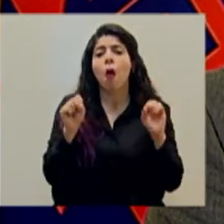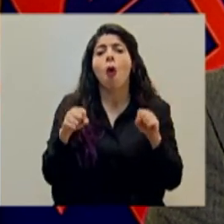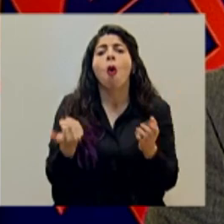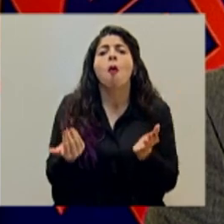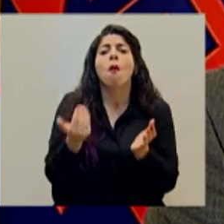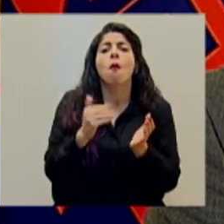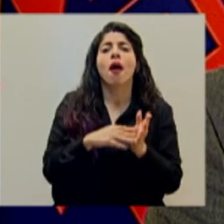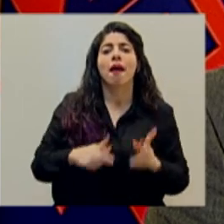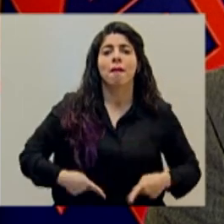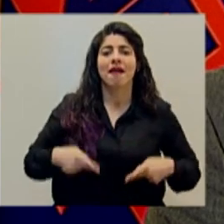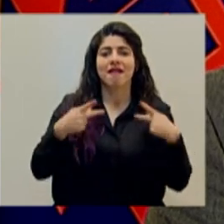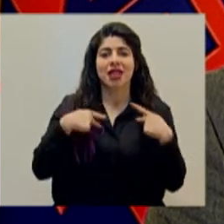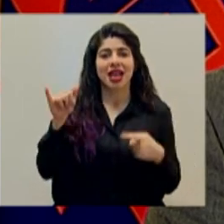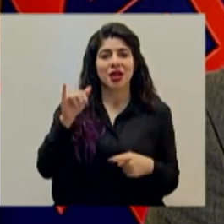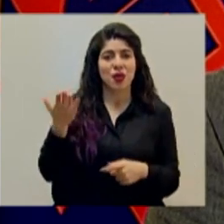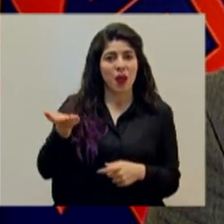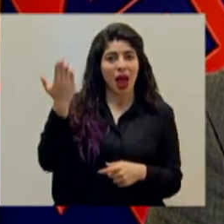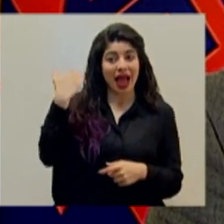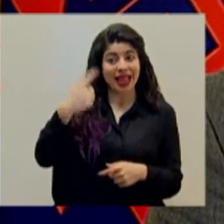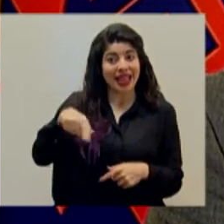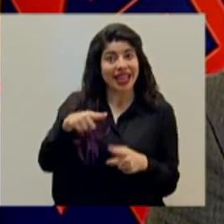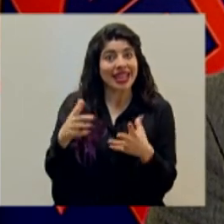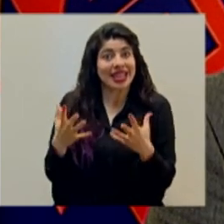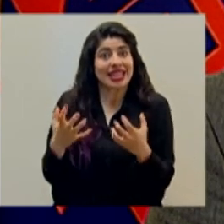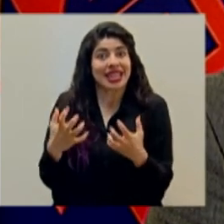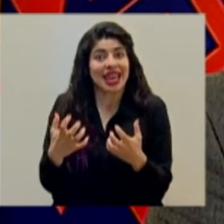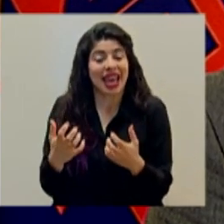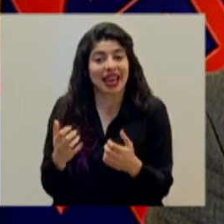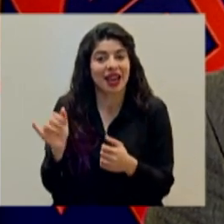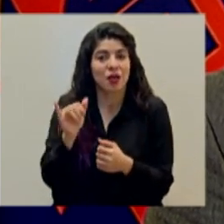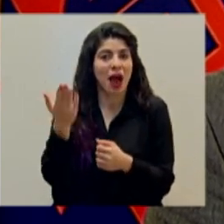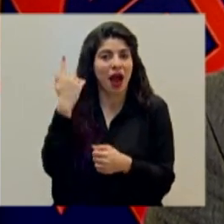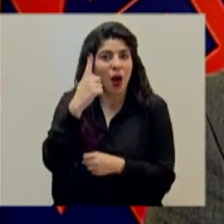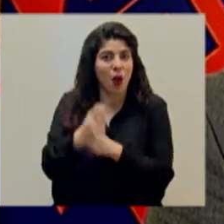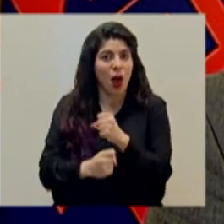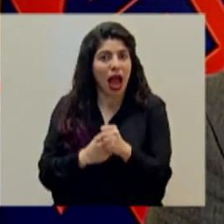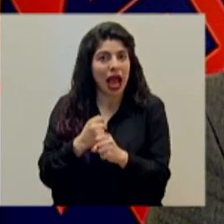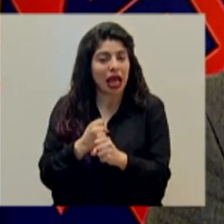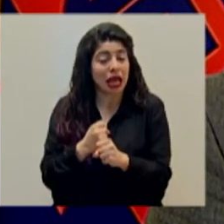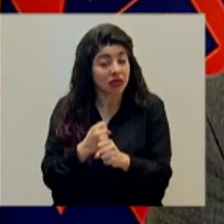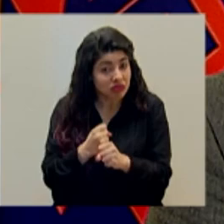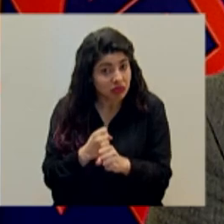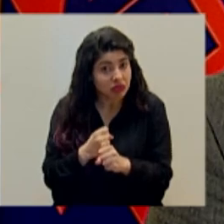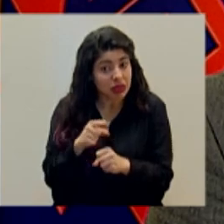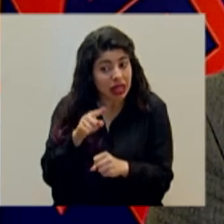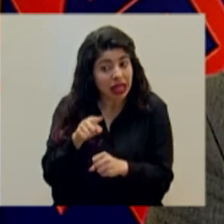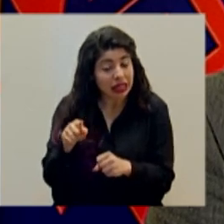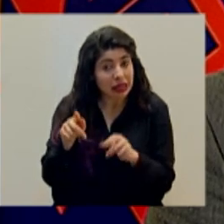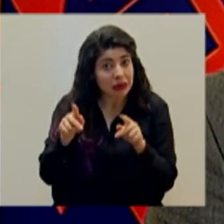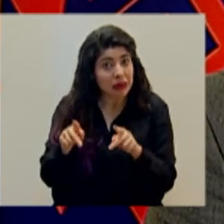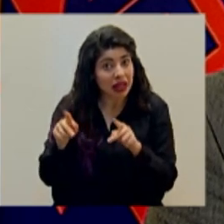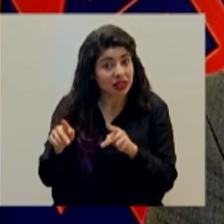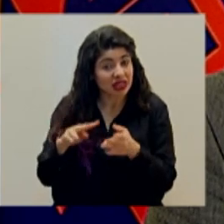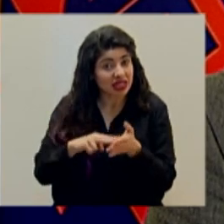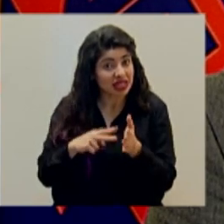vida cotidiana que teníamos justamente hasta hace un año. Posiblemente estas personas no han enfrentado en